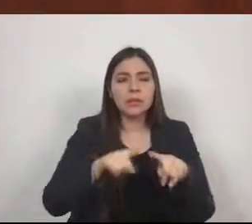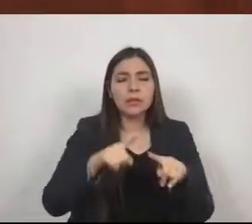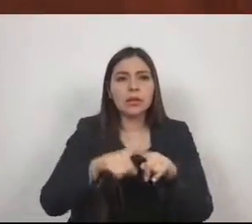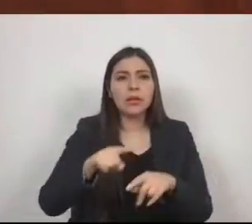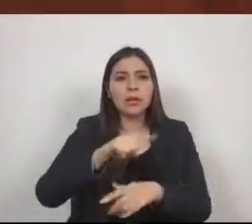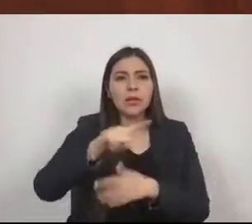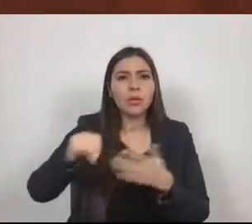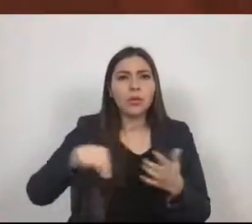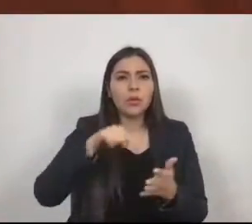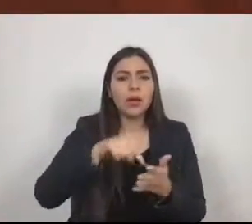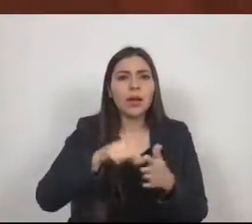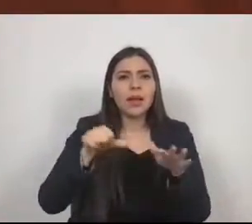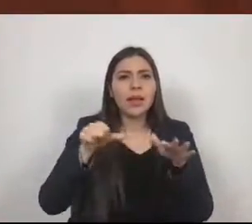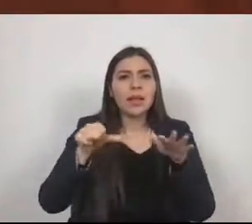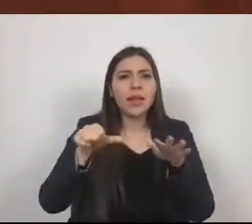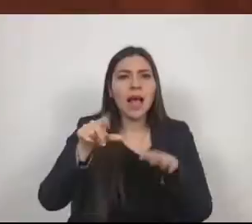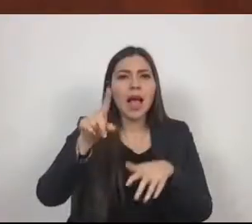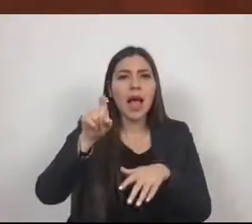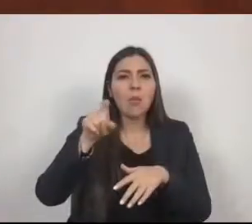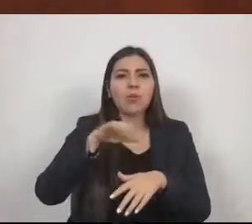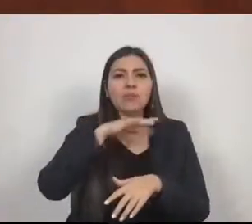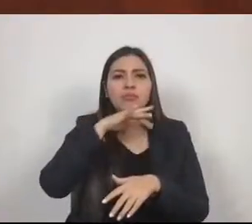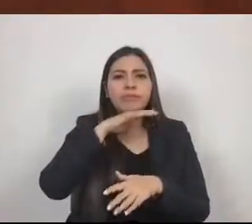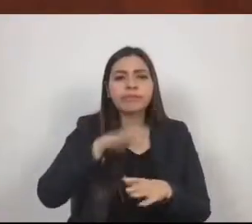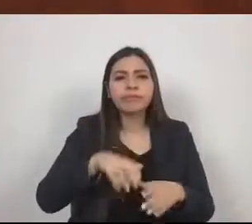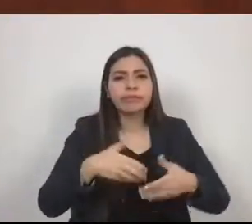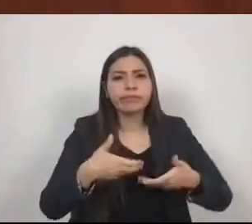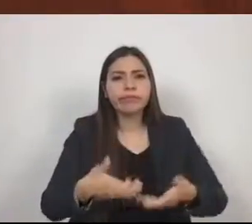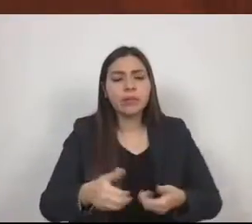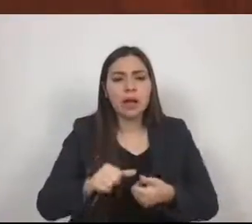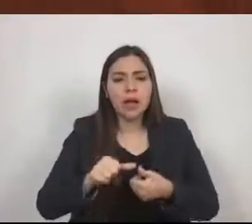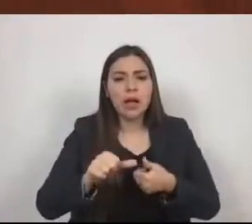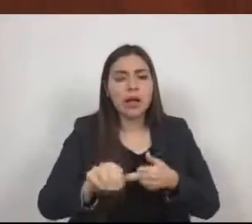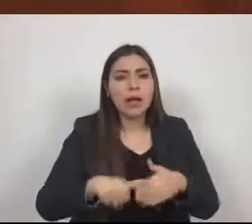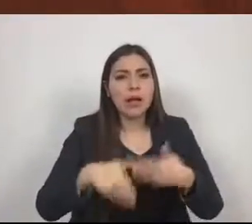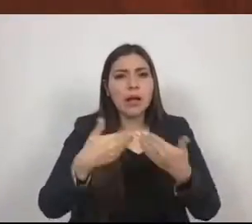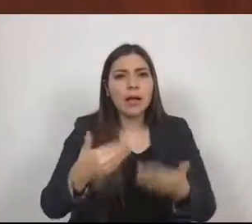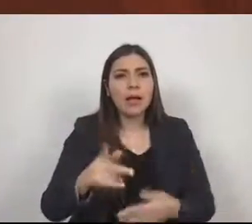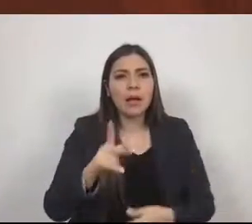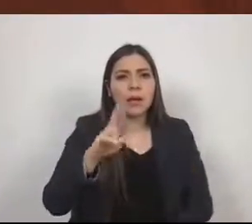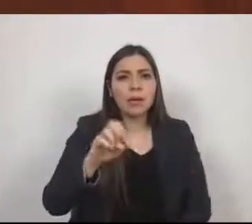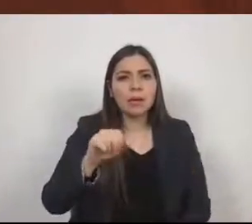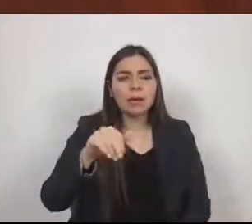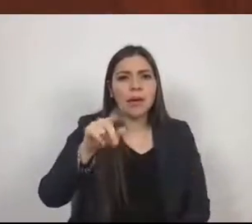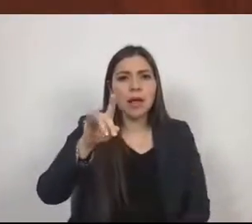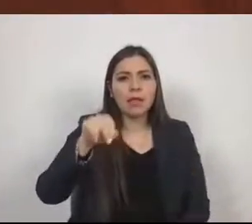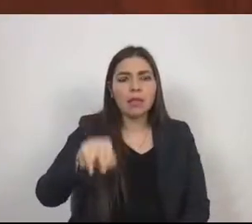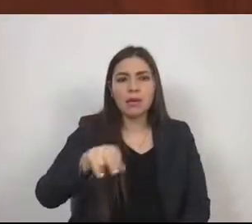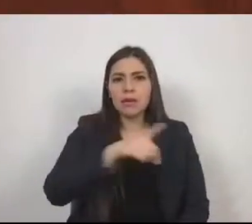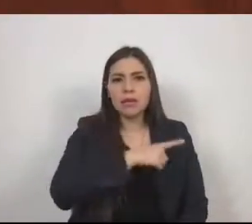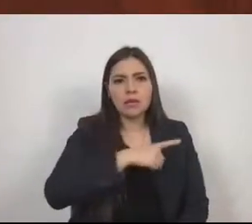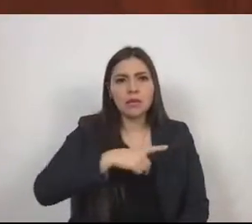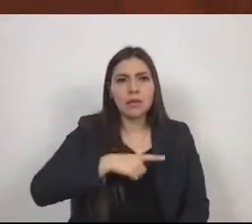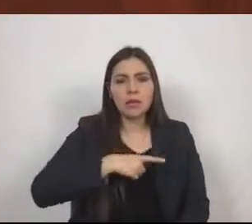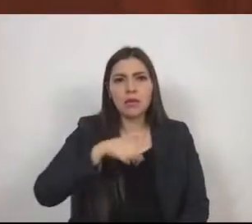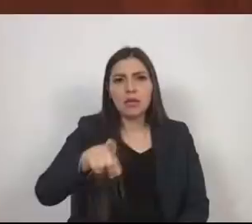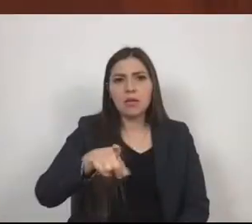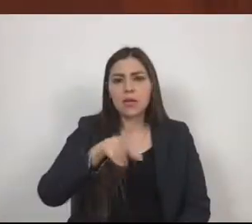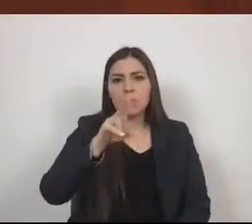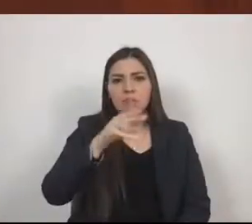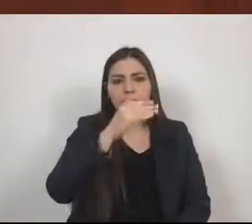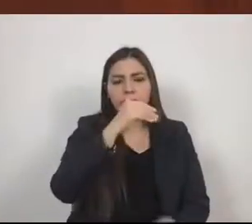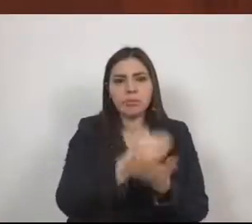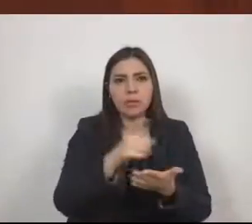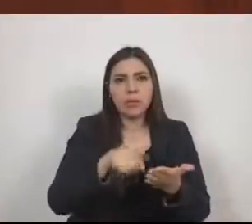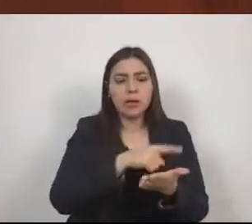de aguas negras que desembocan directamente a la presa Madil, porque no hay ni una sola planta recuperadora